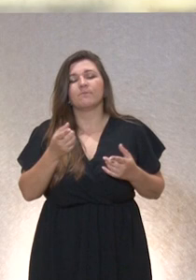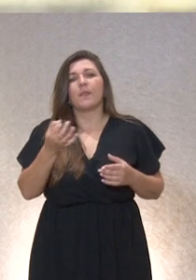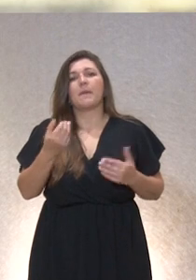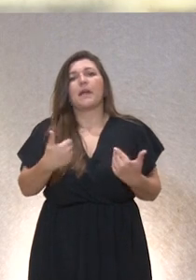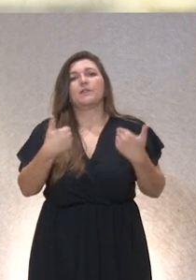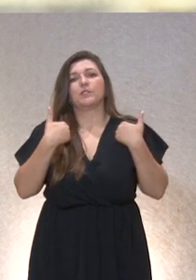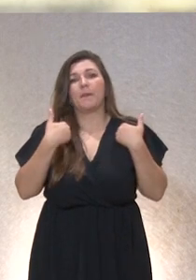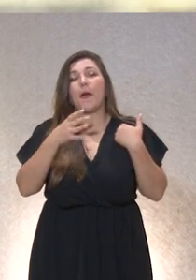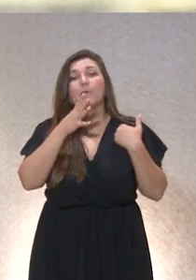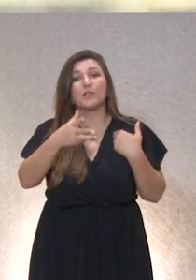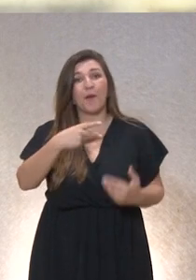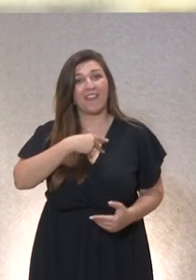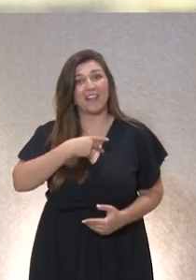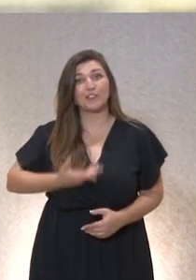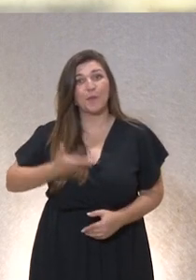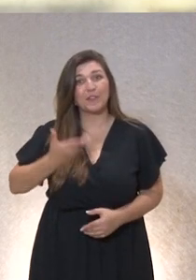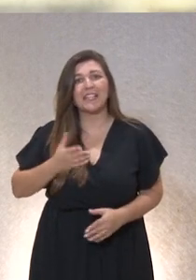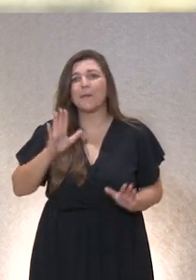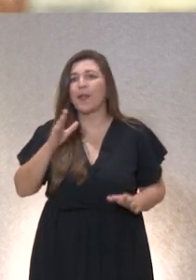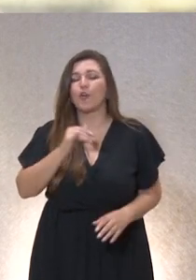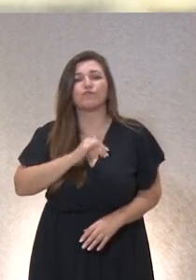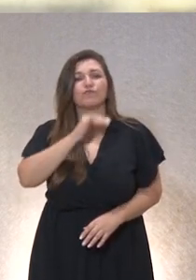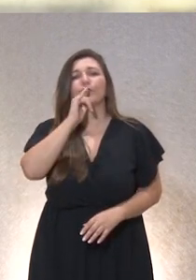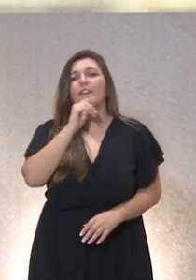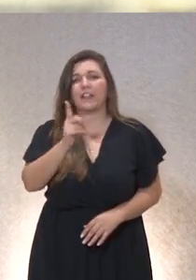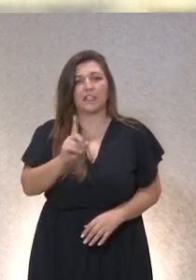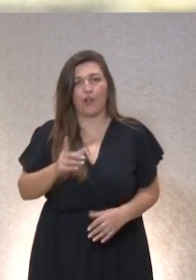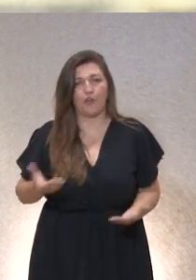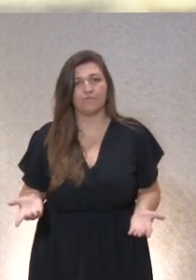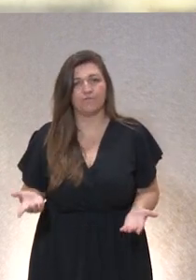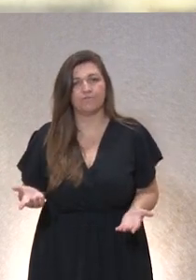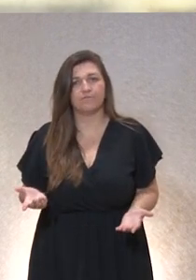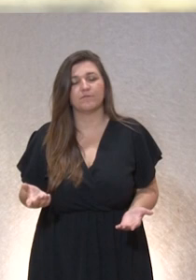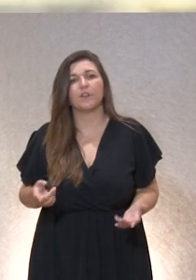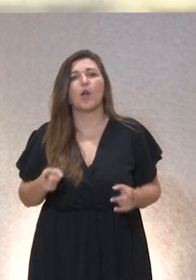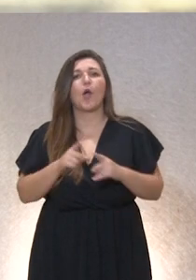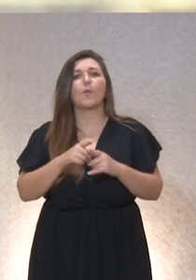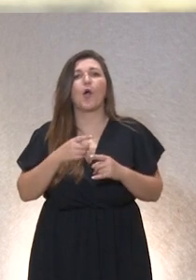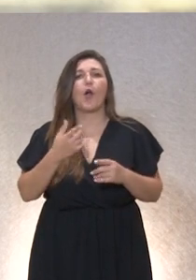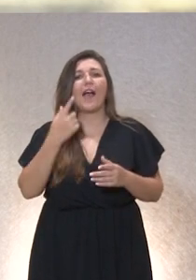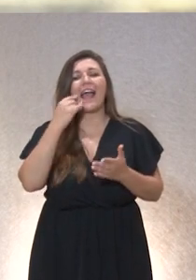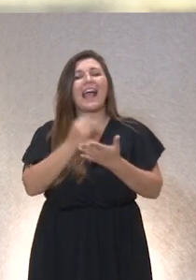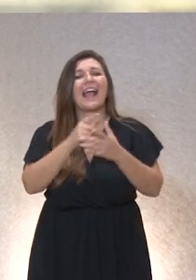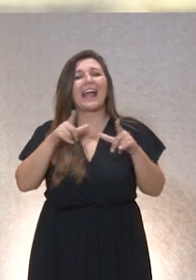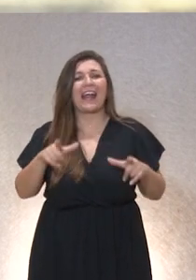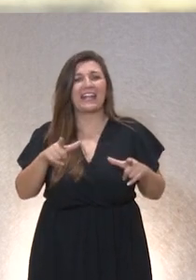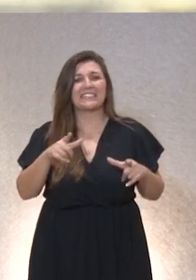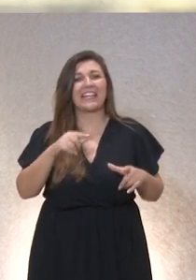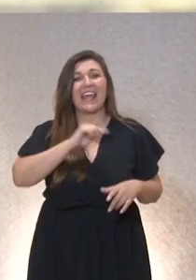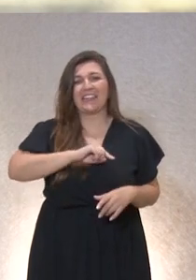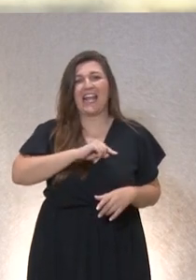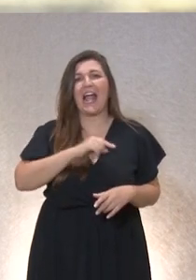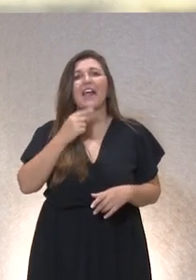el derecho va a ser importante pero no es suficiente es como en clase de ética cuando uno dice bueno el código de la circulación